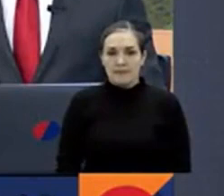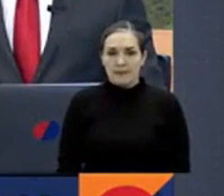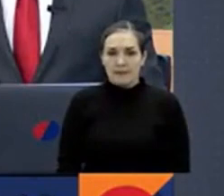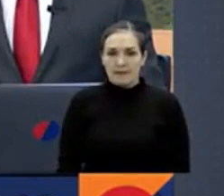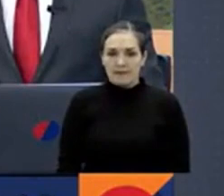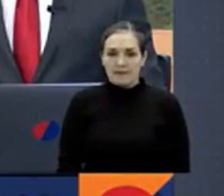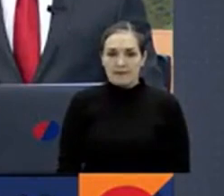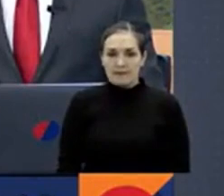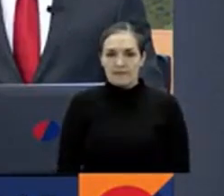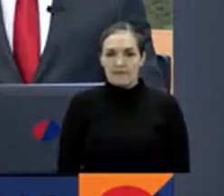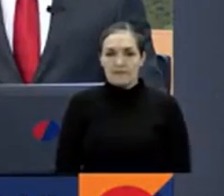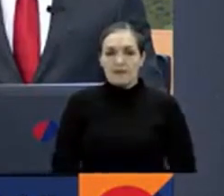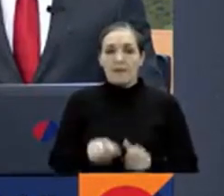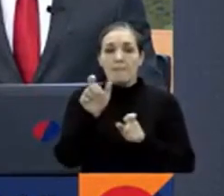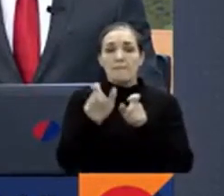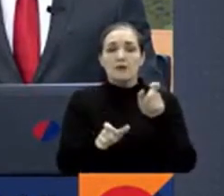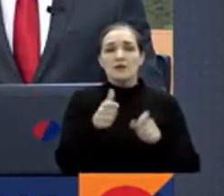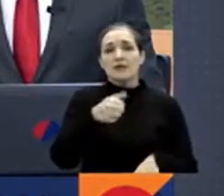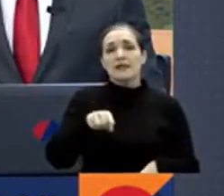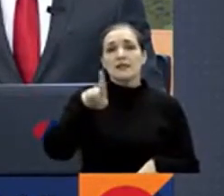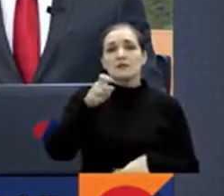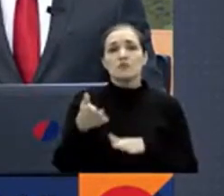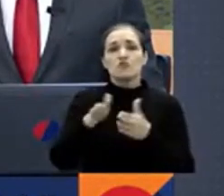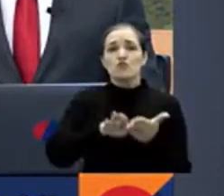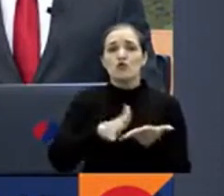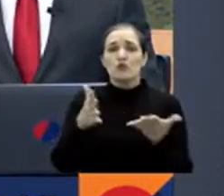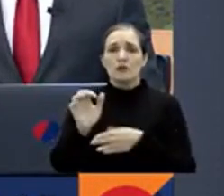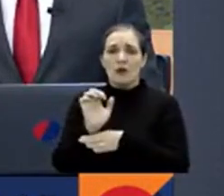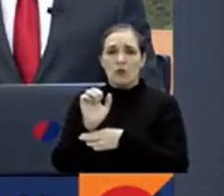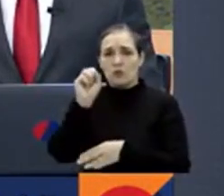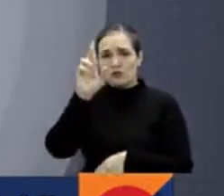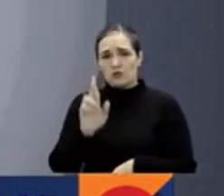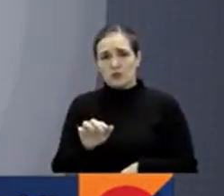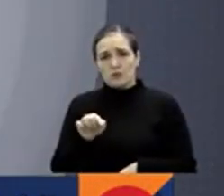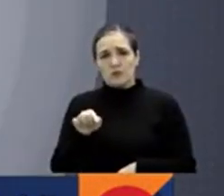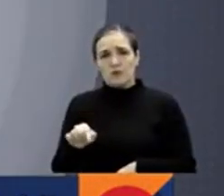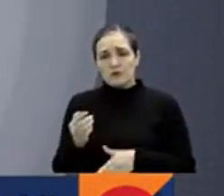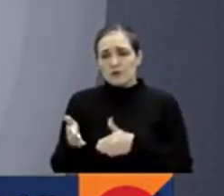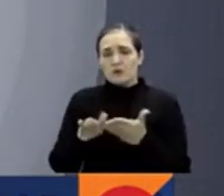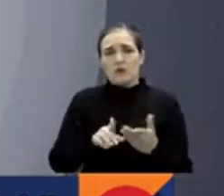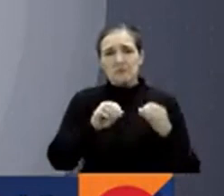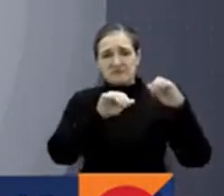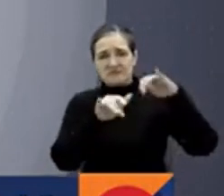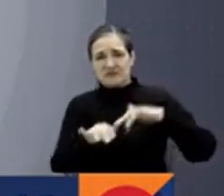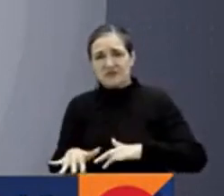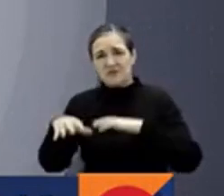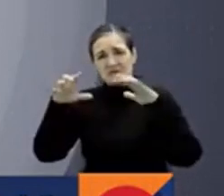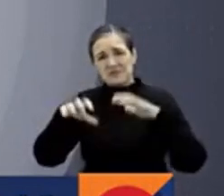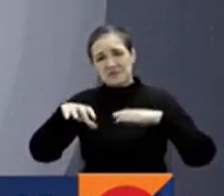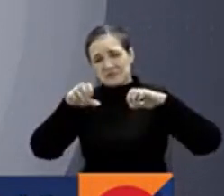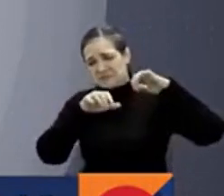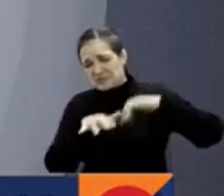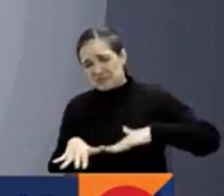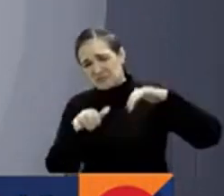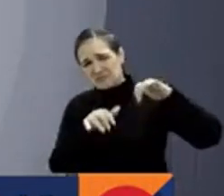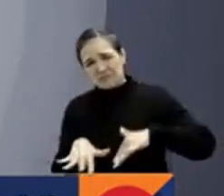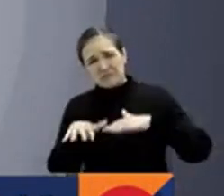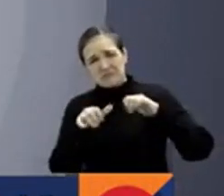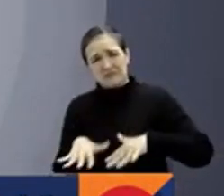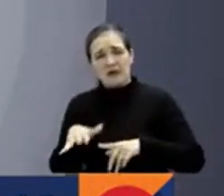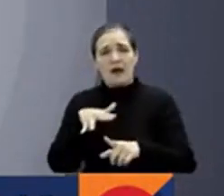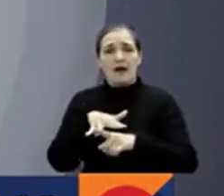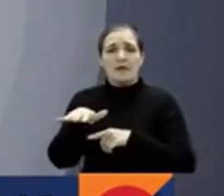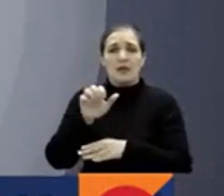16 personas murieron por un deslizamiento de tierra en el sur de Ecuador. Intensas lluvias azotan precisamente al